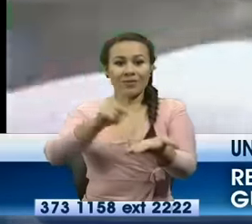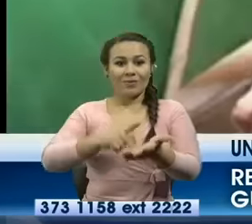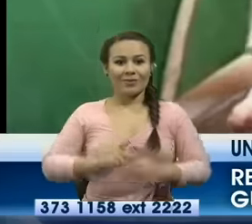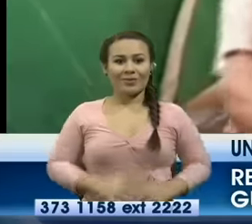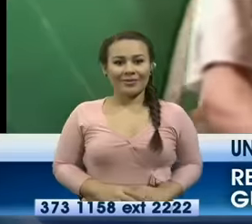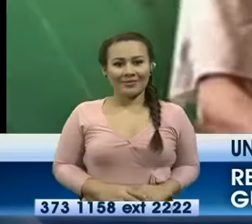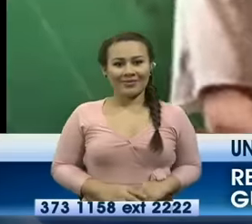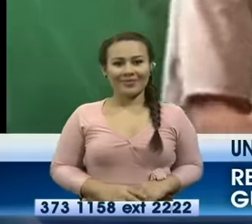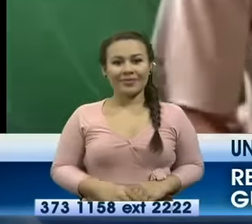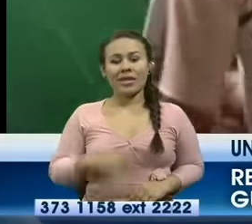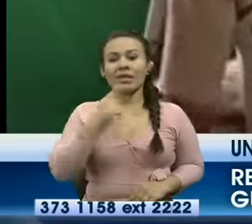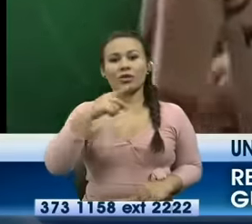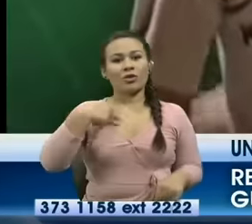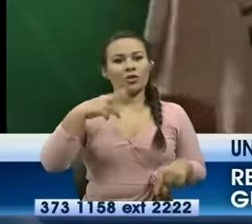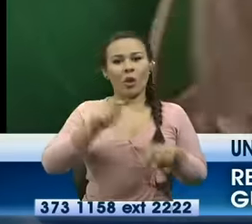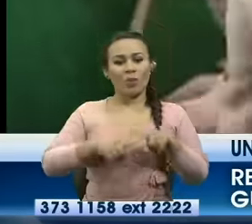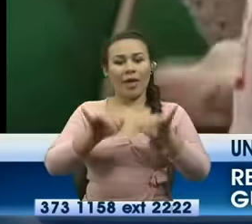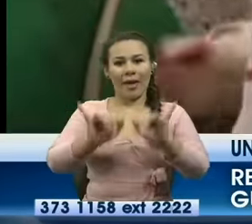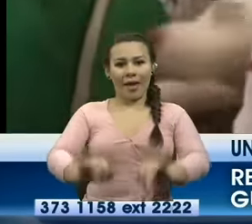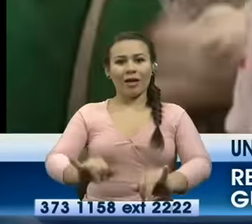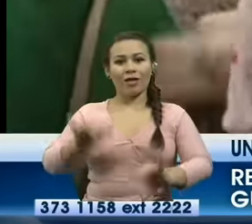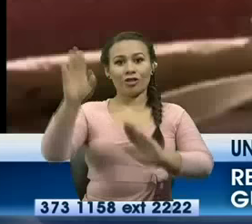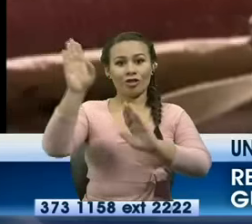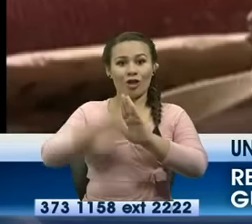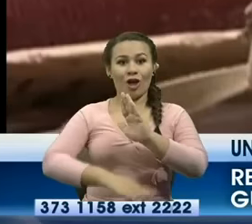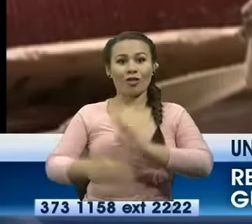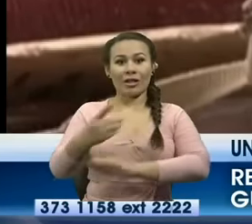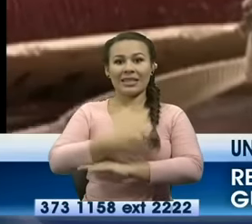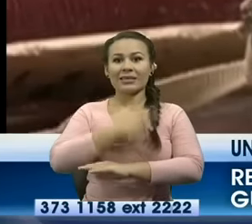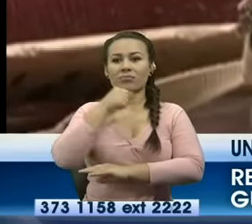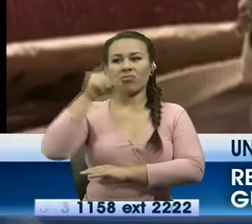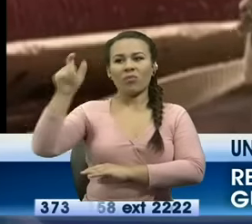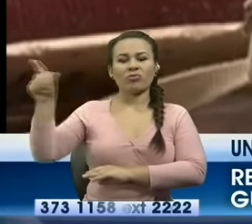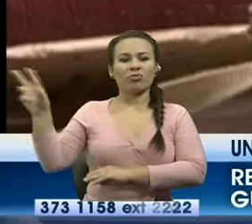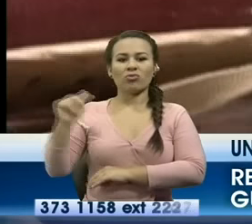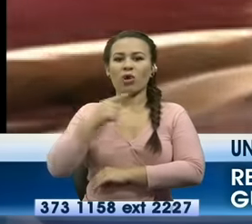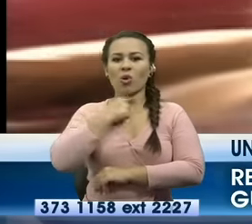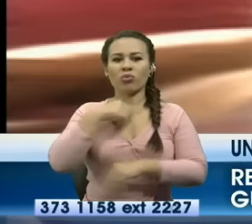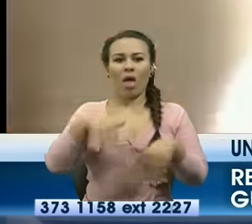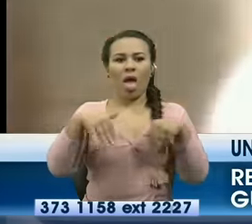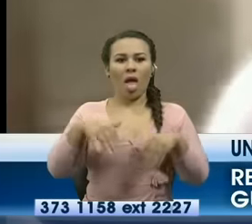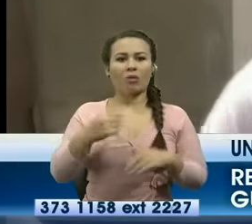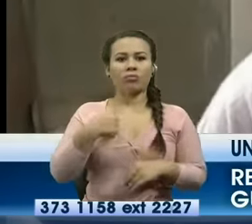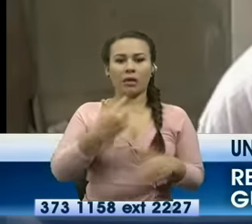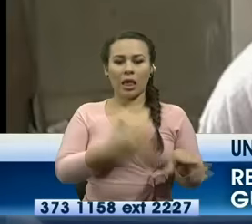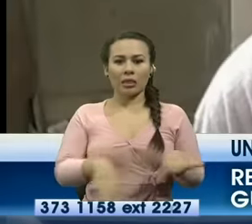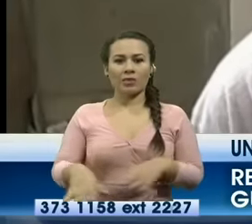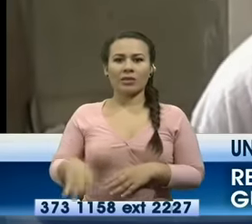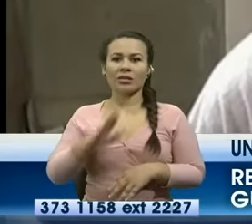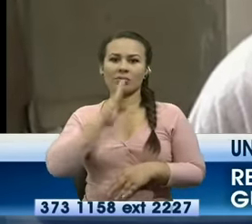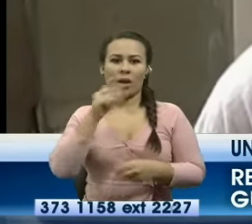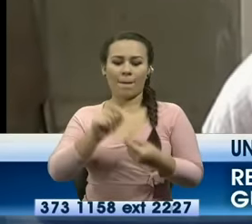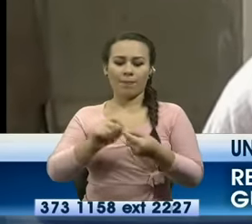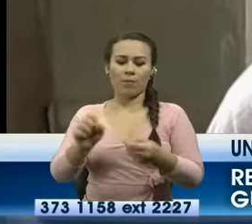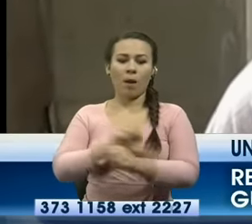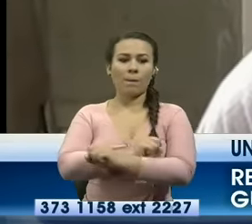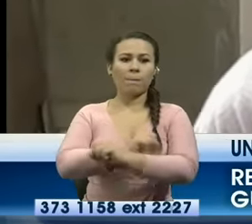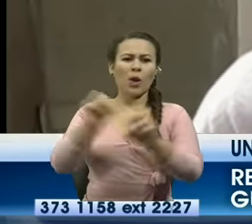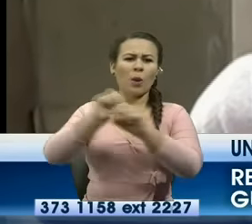dice que no puede estar allí todo el día pues los vecinos no están de acuerdo con su actividad me tiraban camaretas